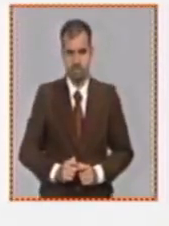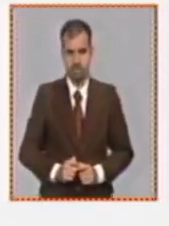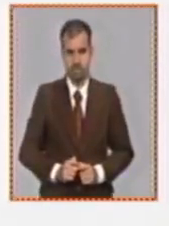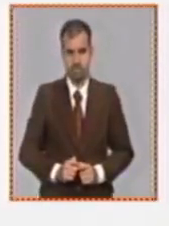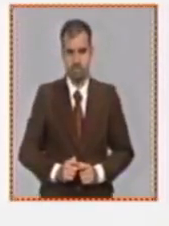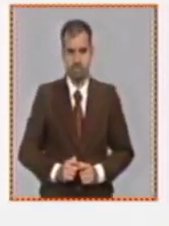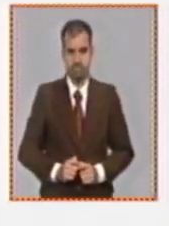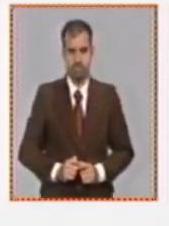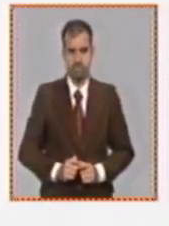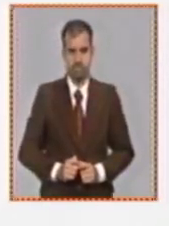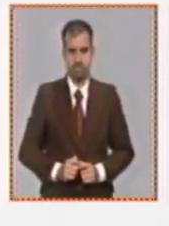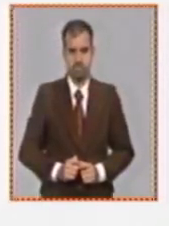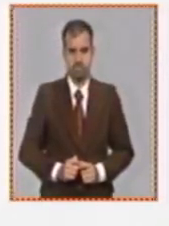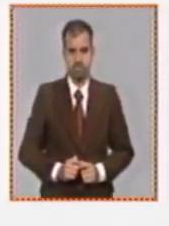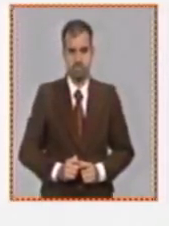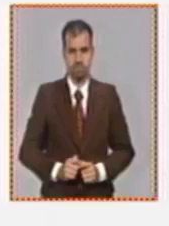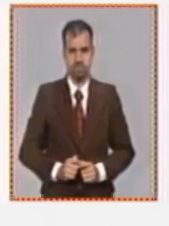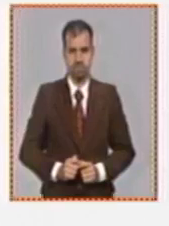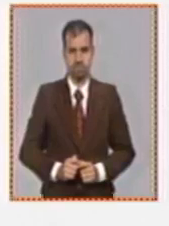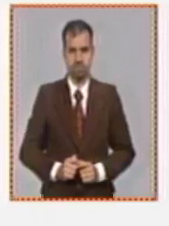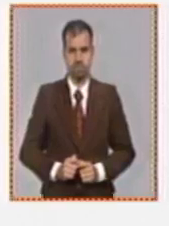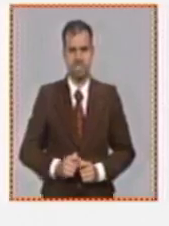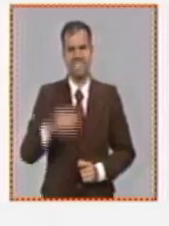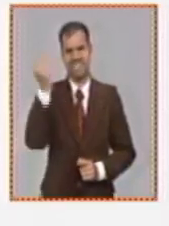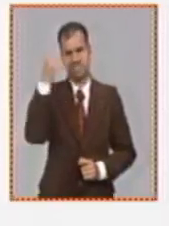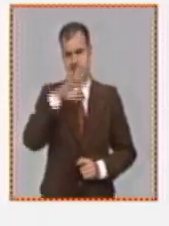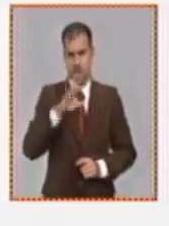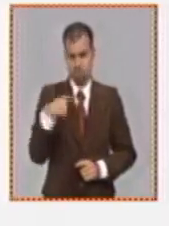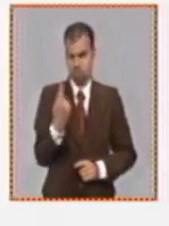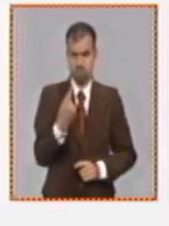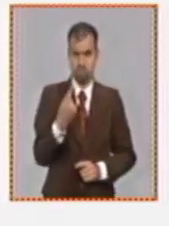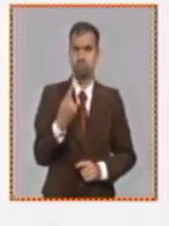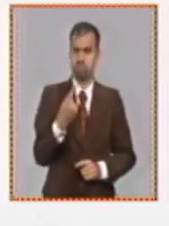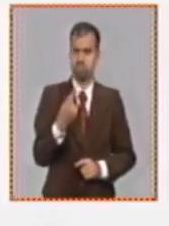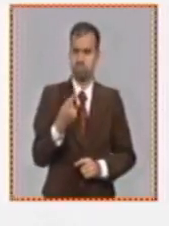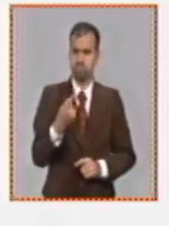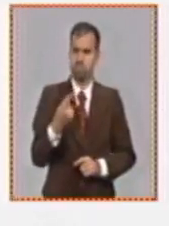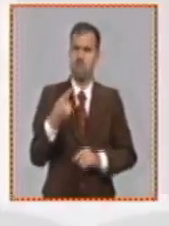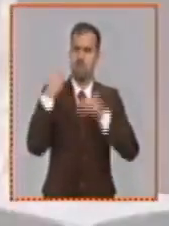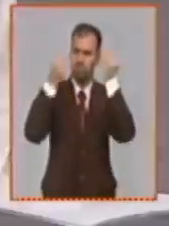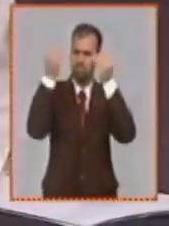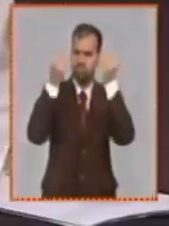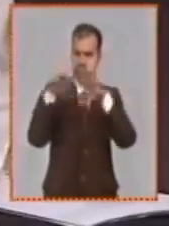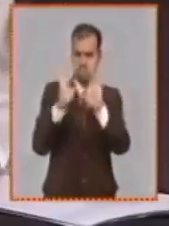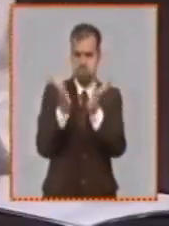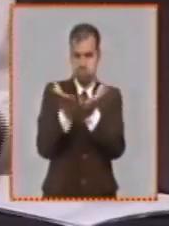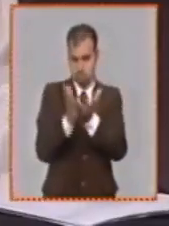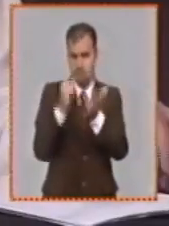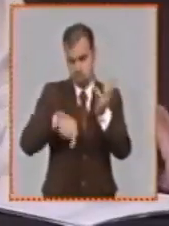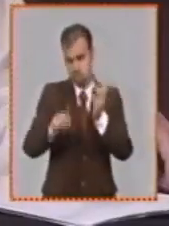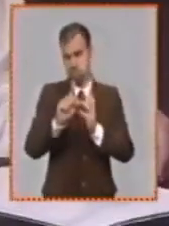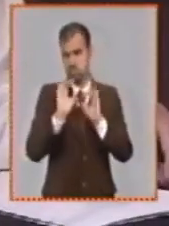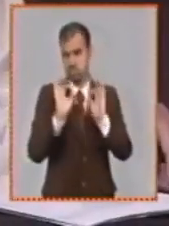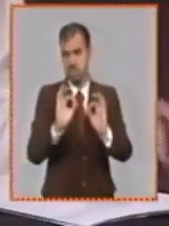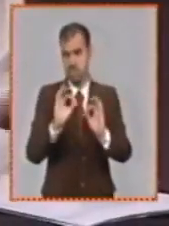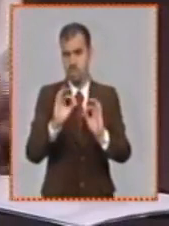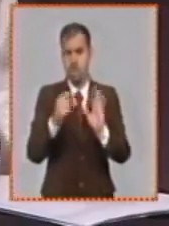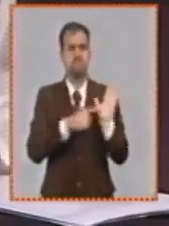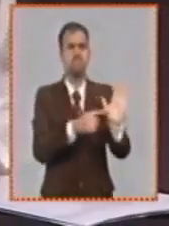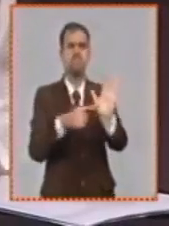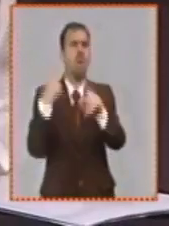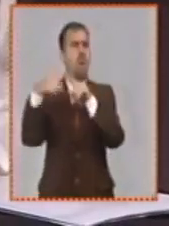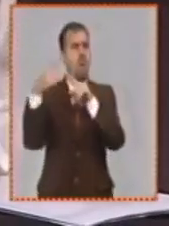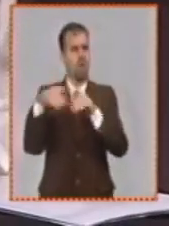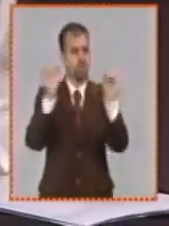Estamos hablando de productos, de servicios que han sido discutidos aquí, presentados por otros organismos, por el nuestro también,